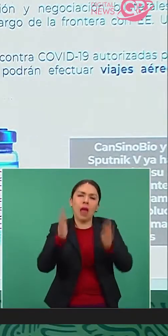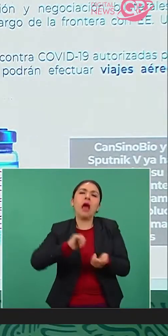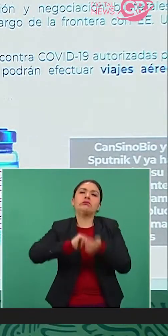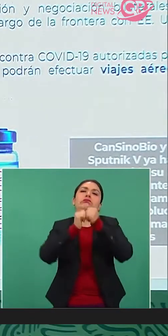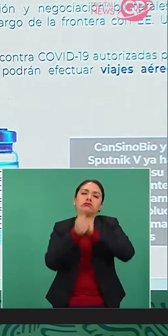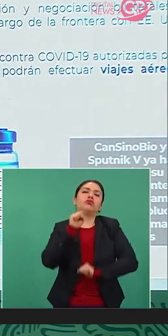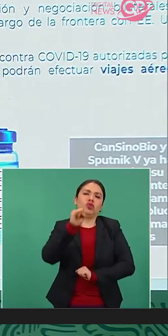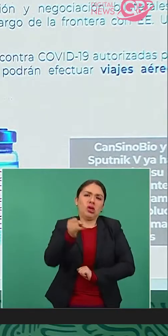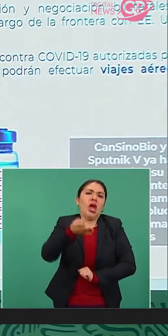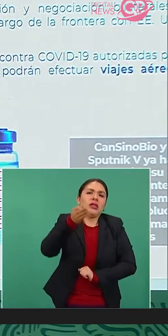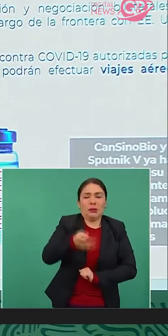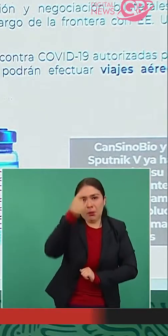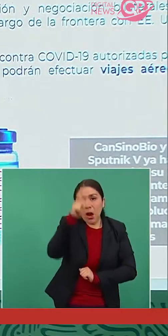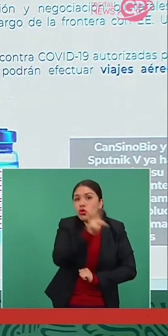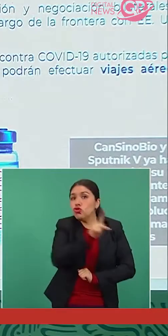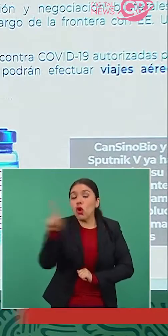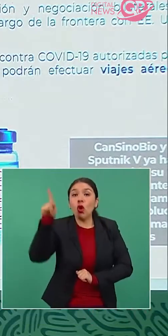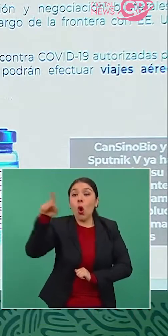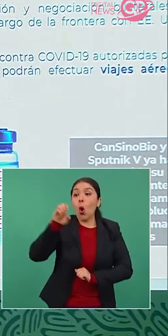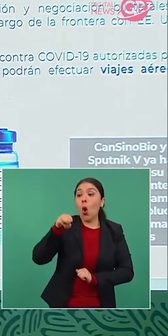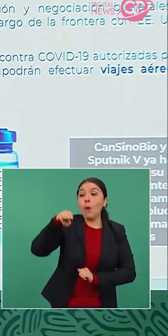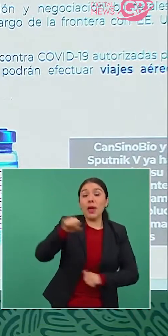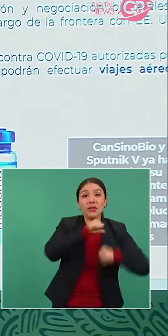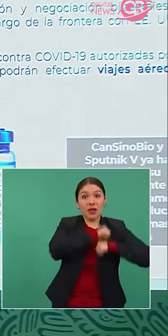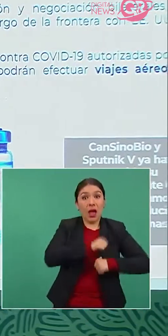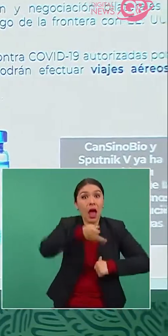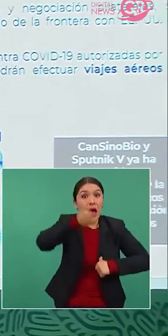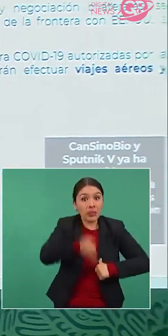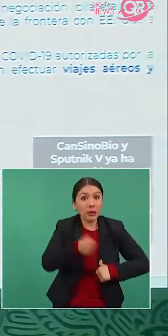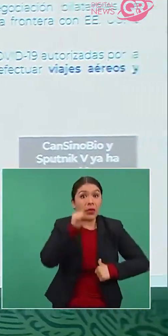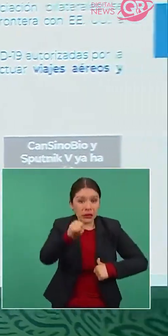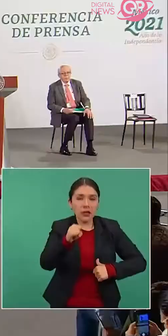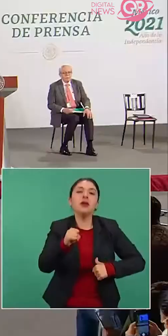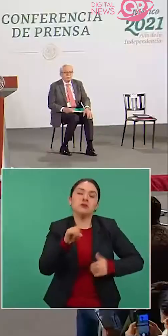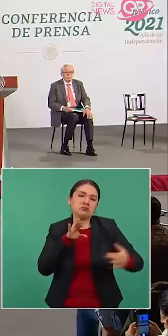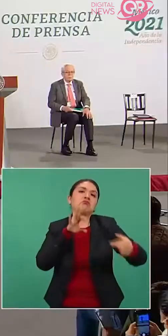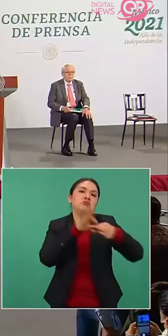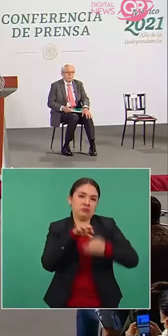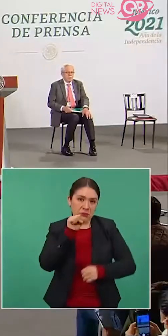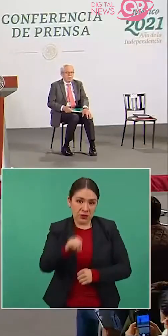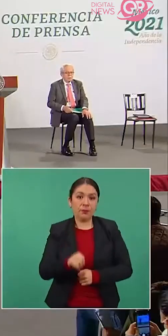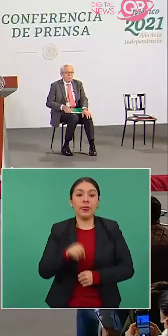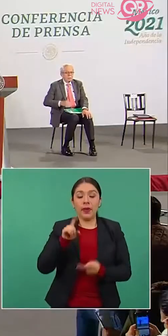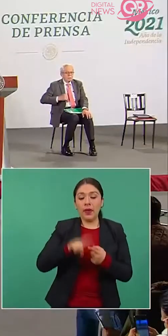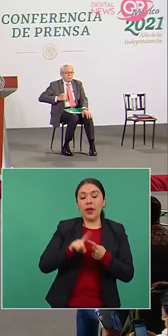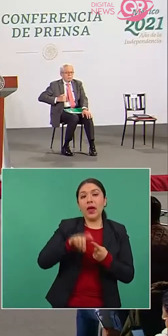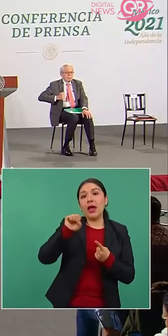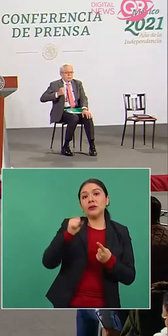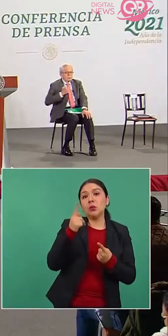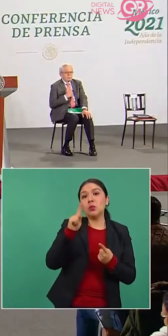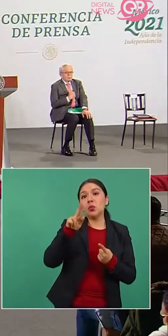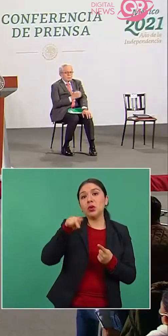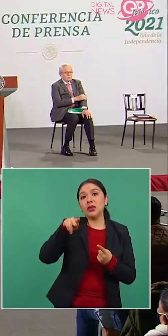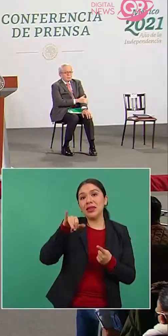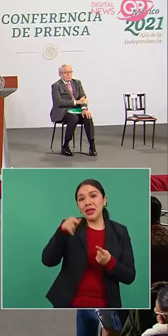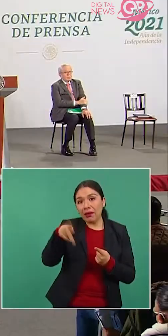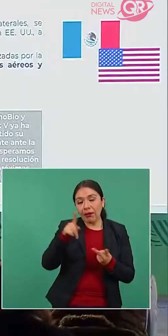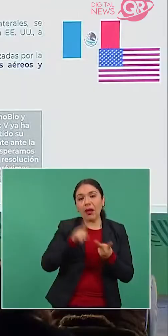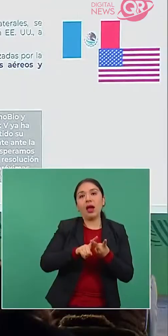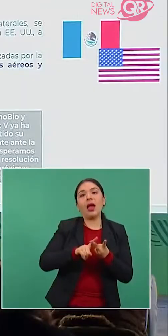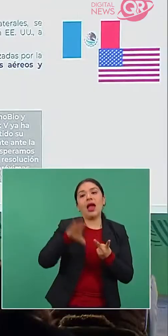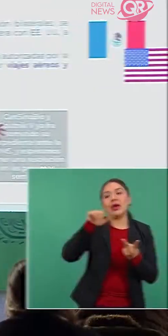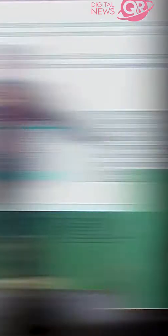un embarque con 3.4 millones de vacunas contra COVID-19 de AstraZeneca que fueron donadas por el gobierno de Estados Unidos, informó el